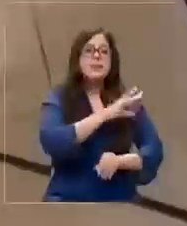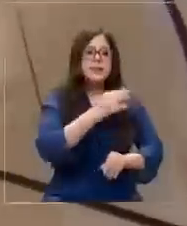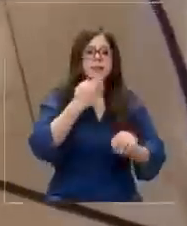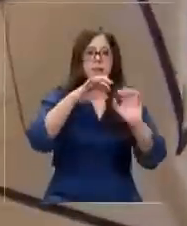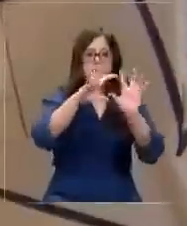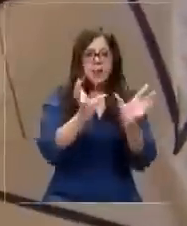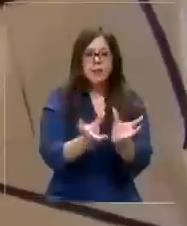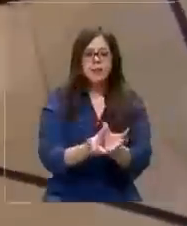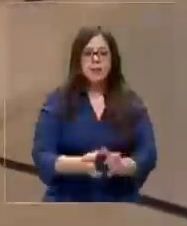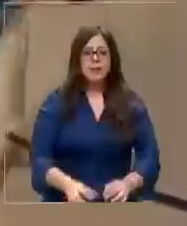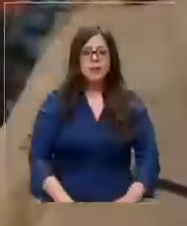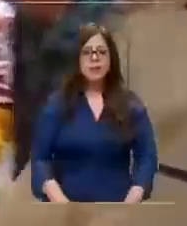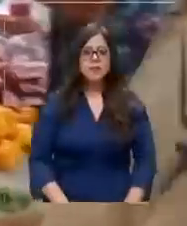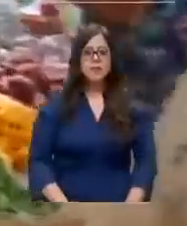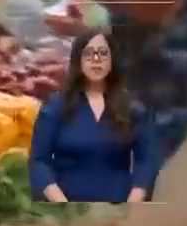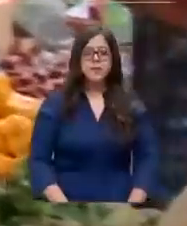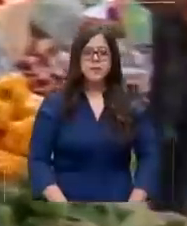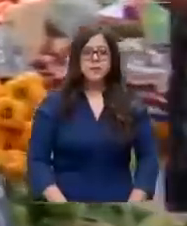y en el mundo.